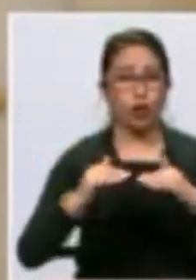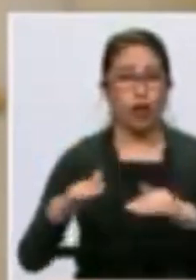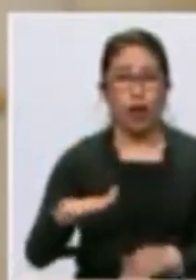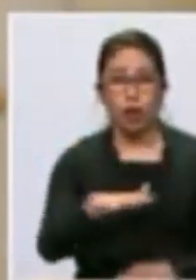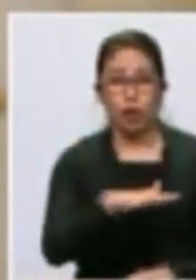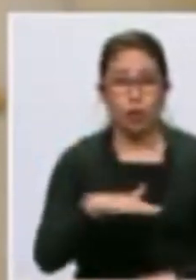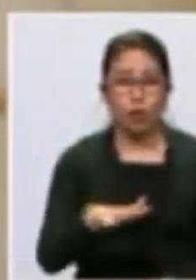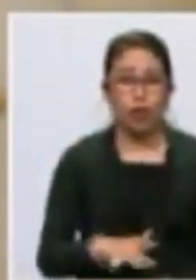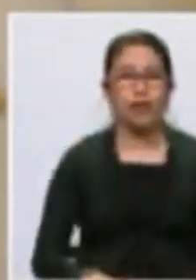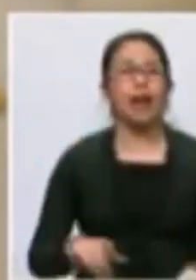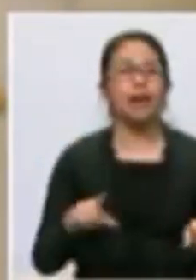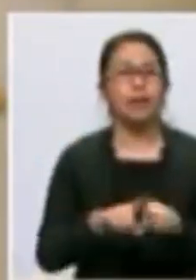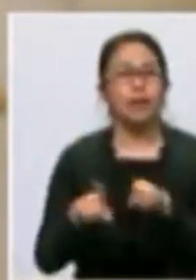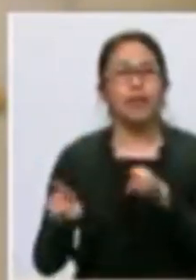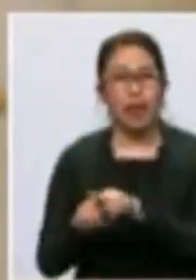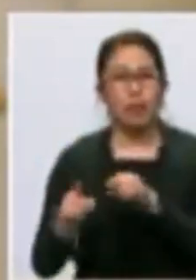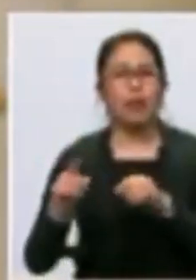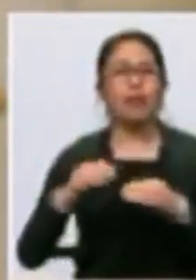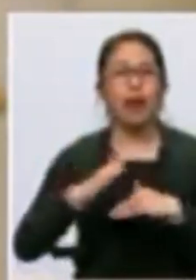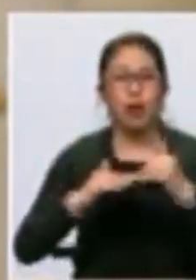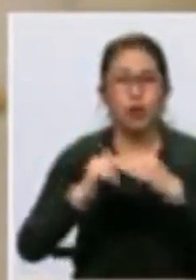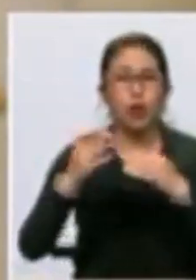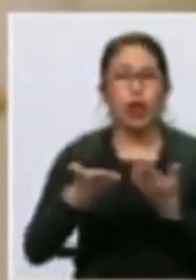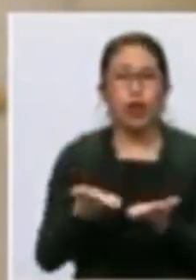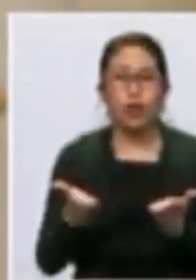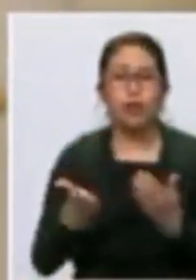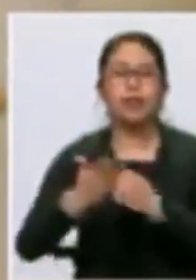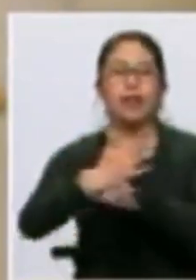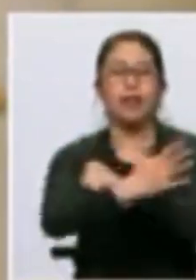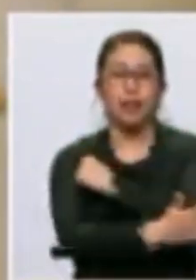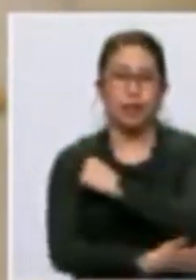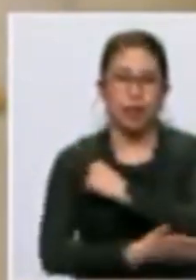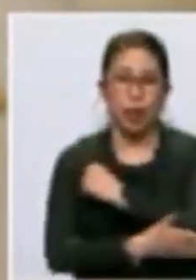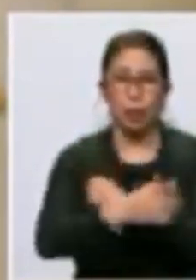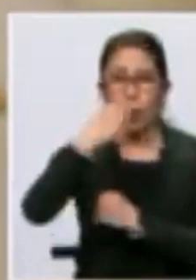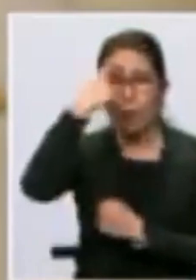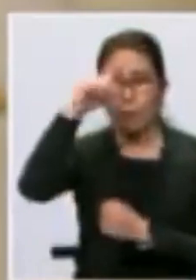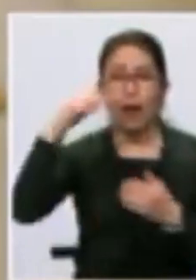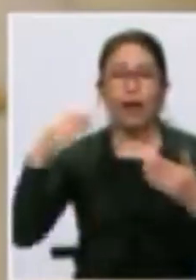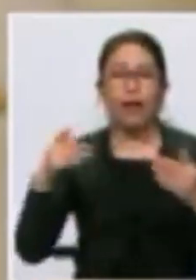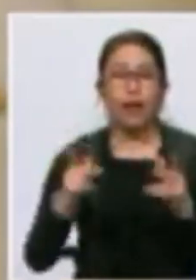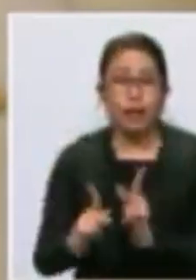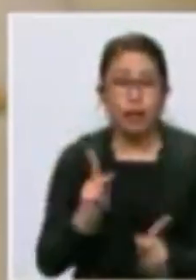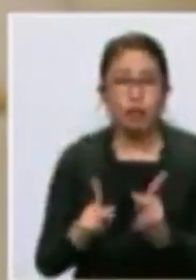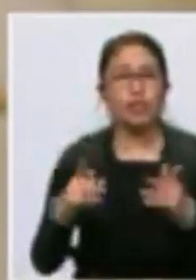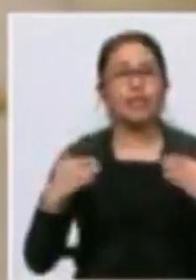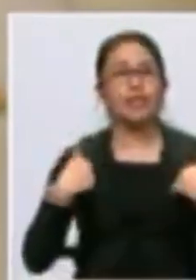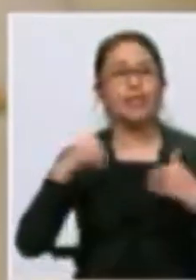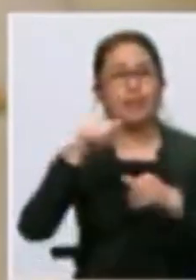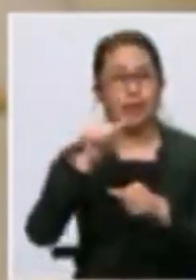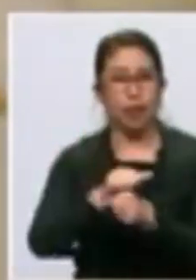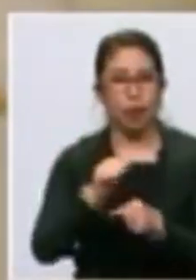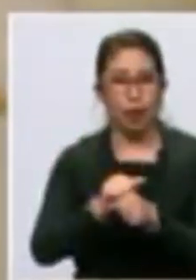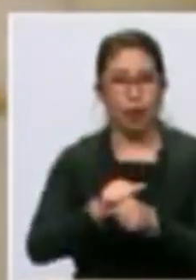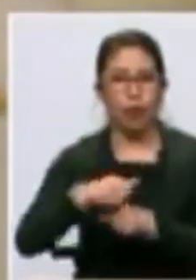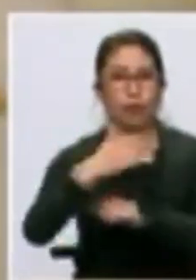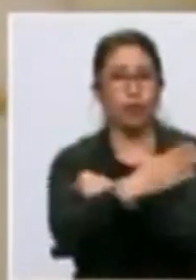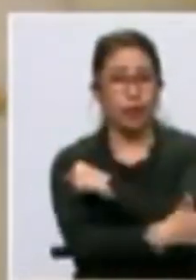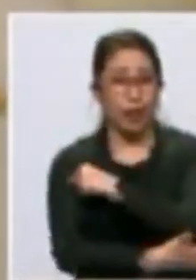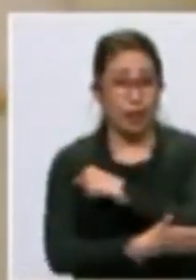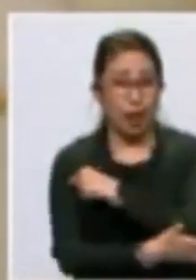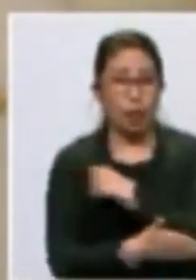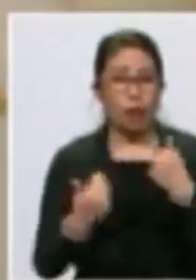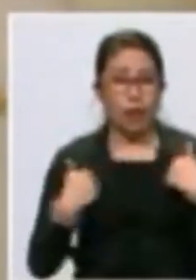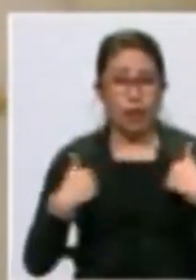también obras en el campo para crear empleo en las comunidades rurales. En el área rural haremos